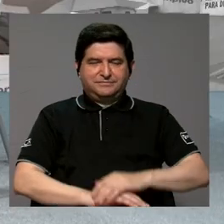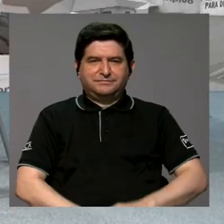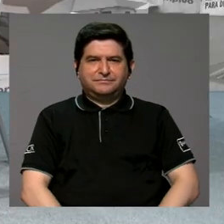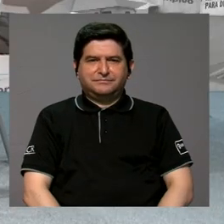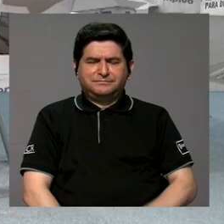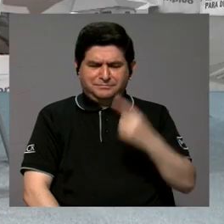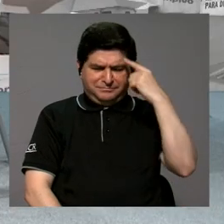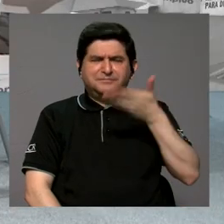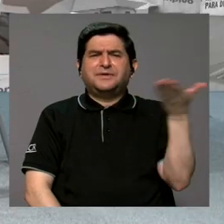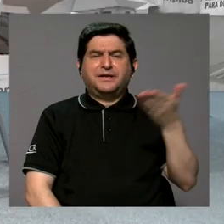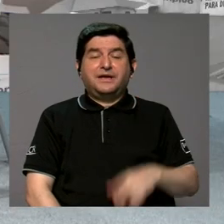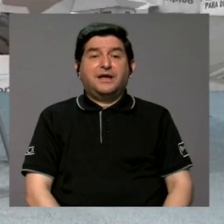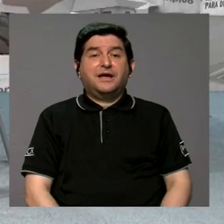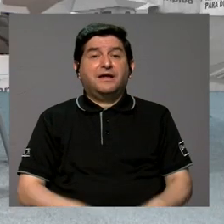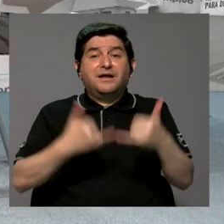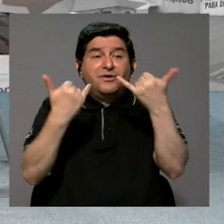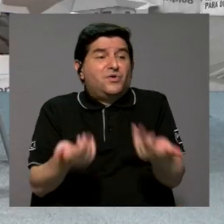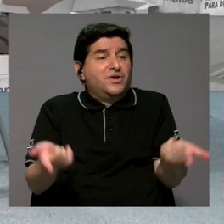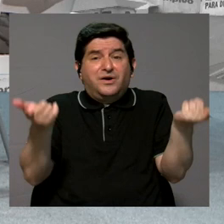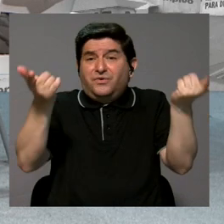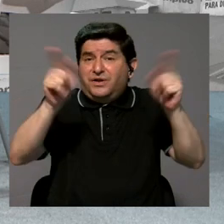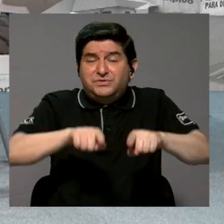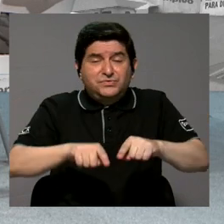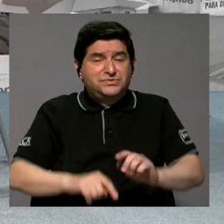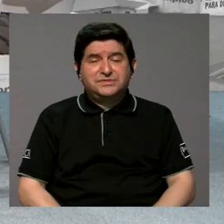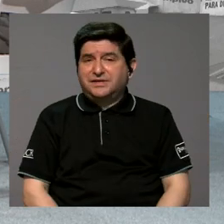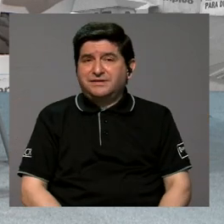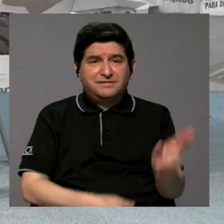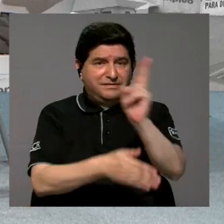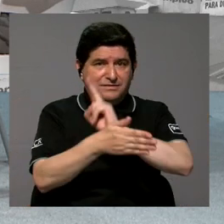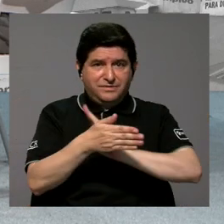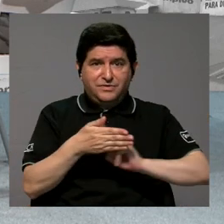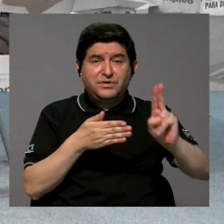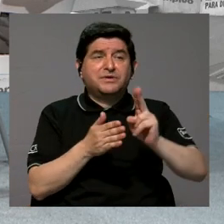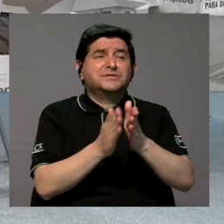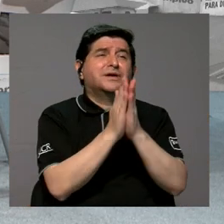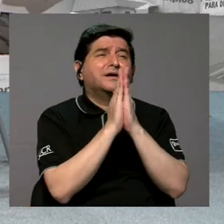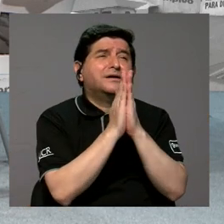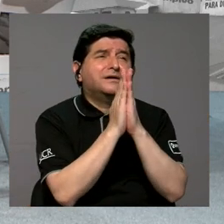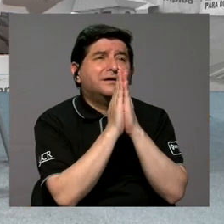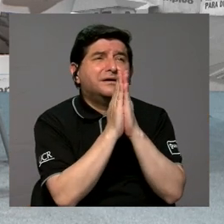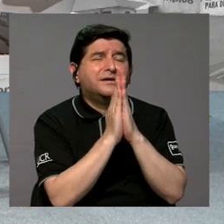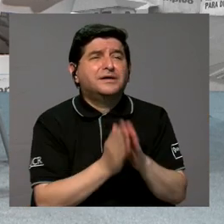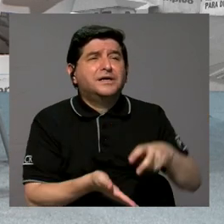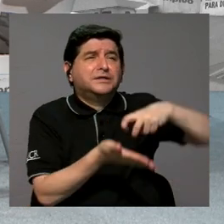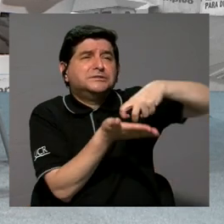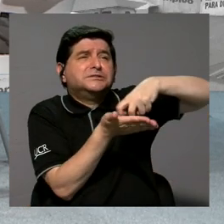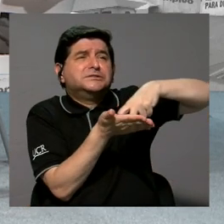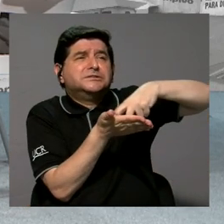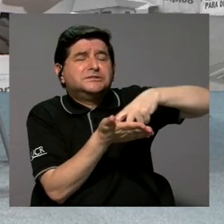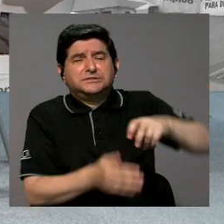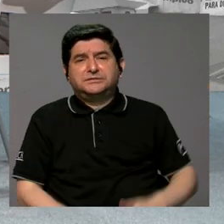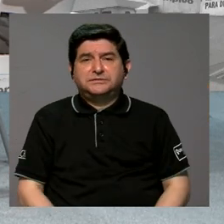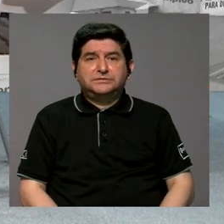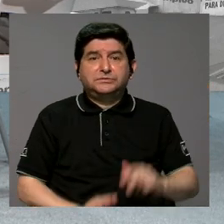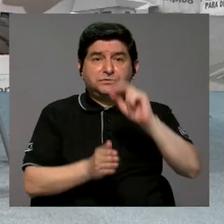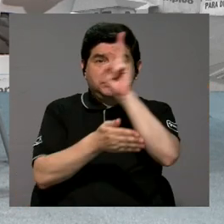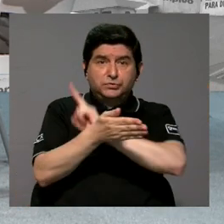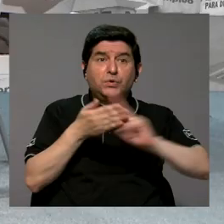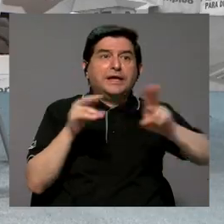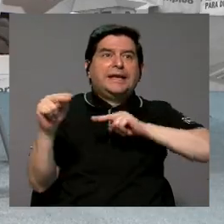precisamente para que no se diera lo que estamos viendo nosotros ahora, las universidades casi que rogando, las universidades en principio que están